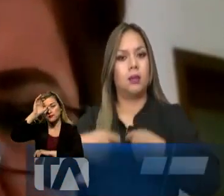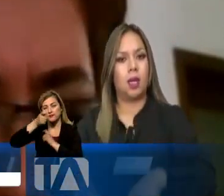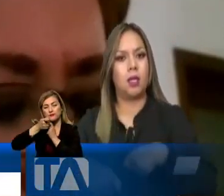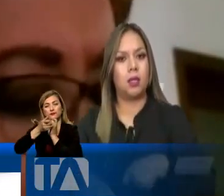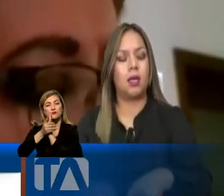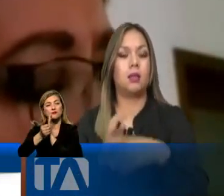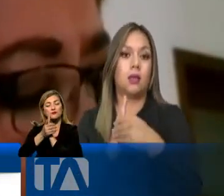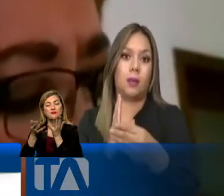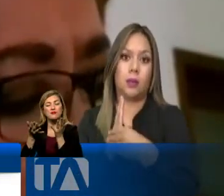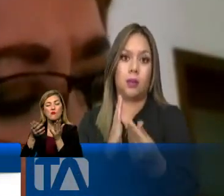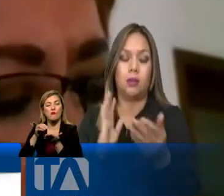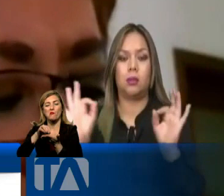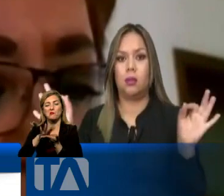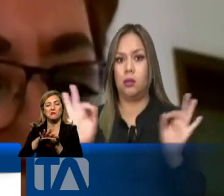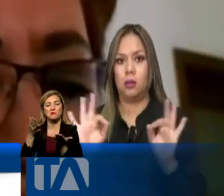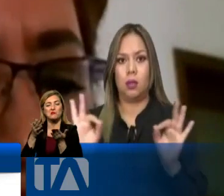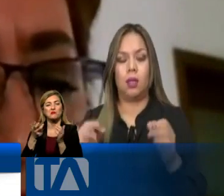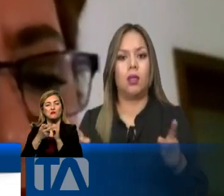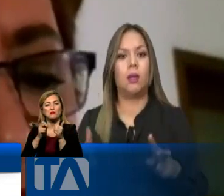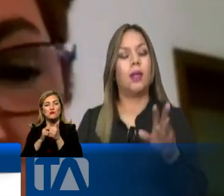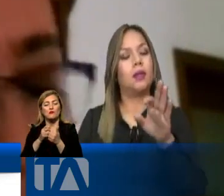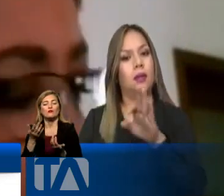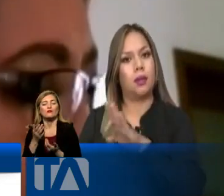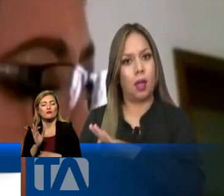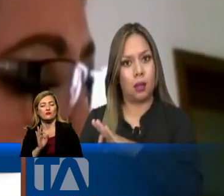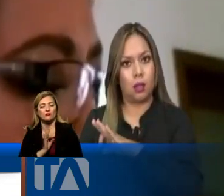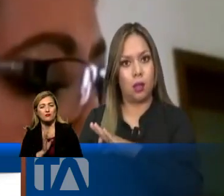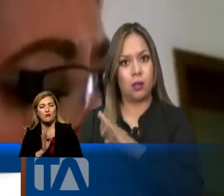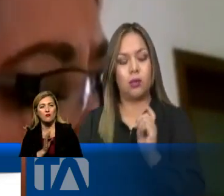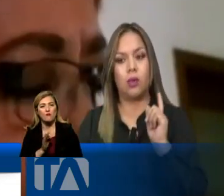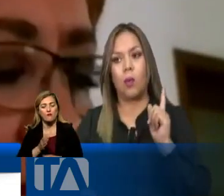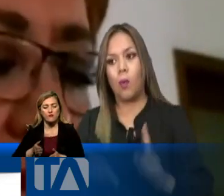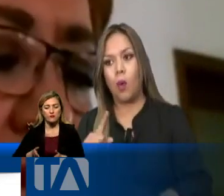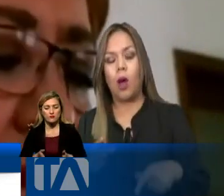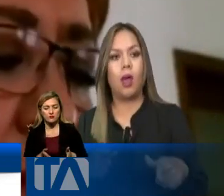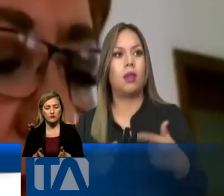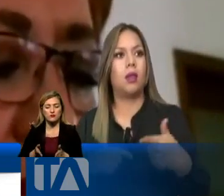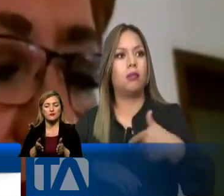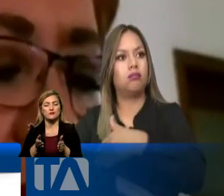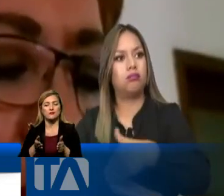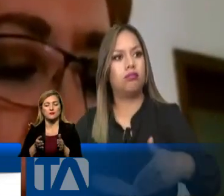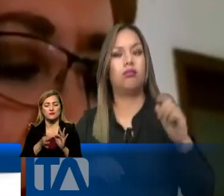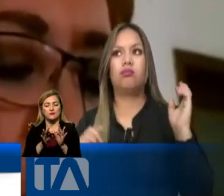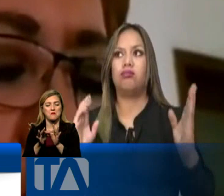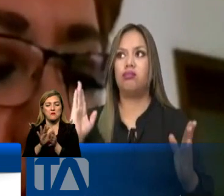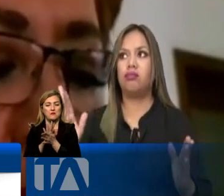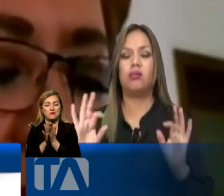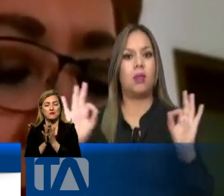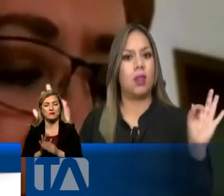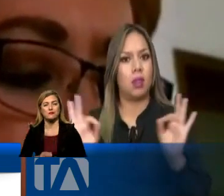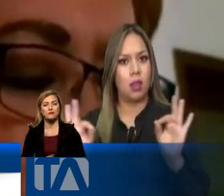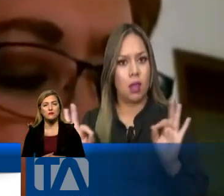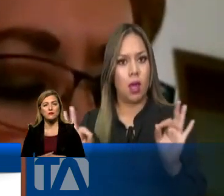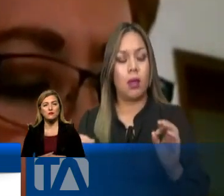capacitaciones. A problemas técnicos que no existen trazados viales. No se logró